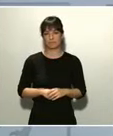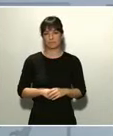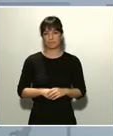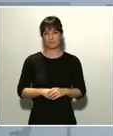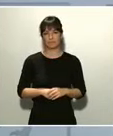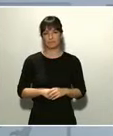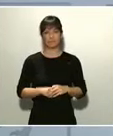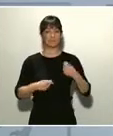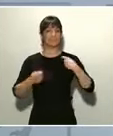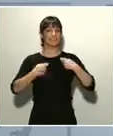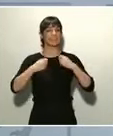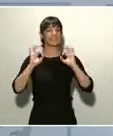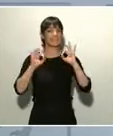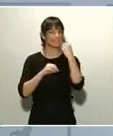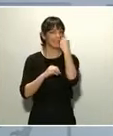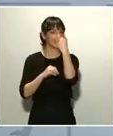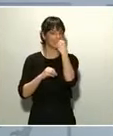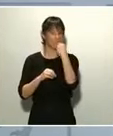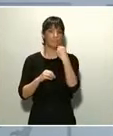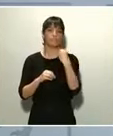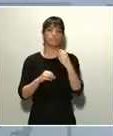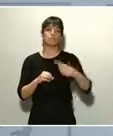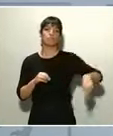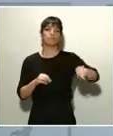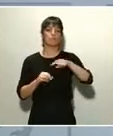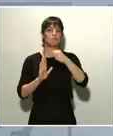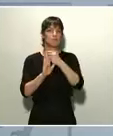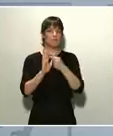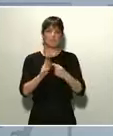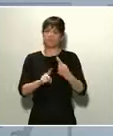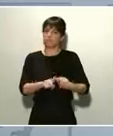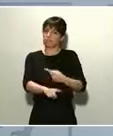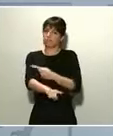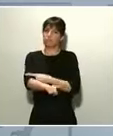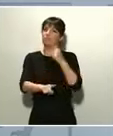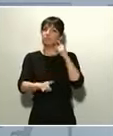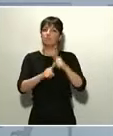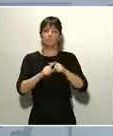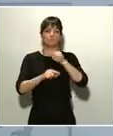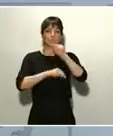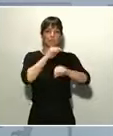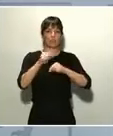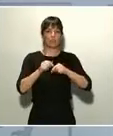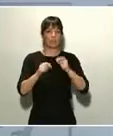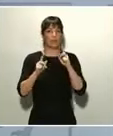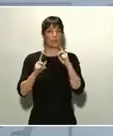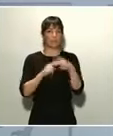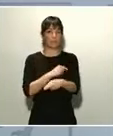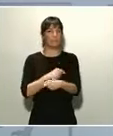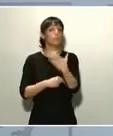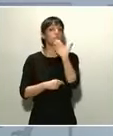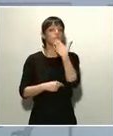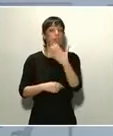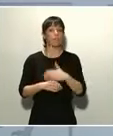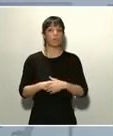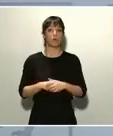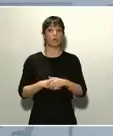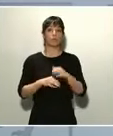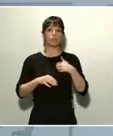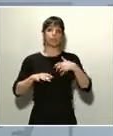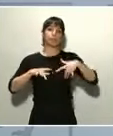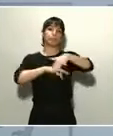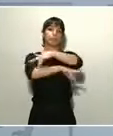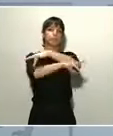de alimentación han adoptado medidas radicales para evitar infecciones, como por ejemplo la limitación de afluencia que ustedes habrán visto